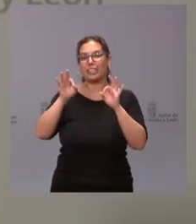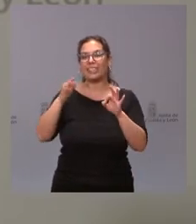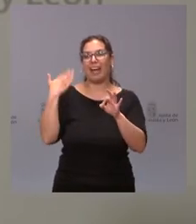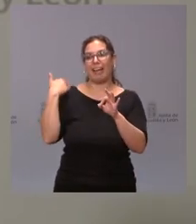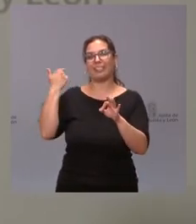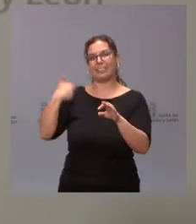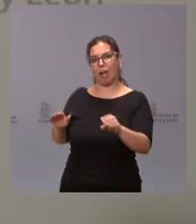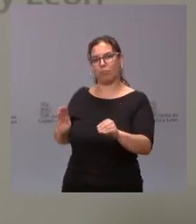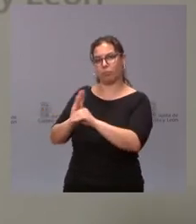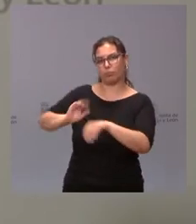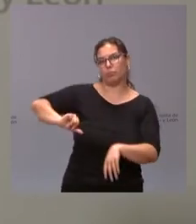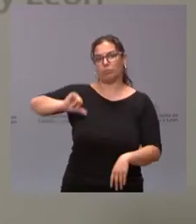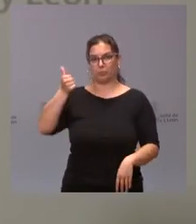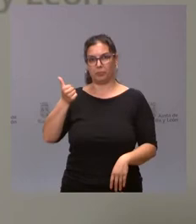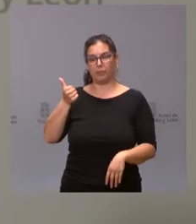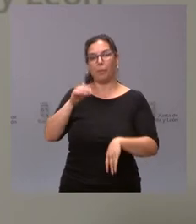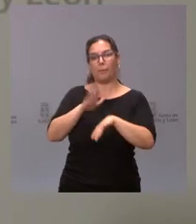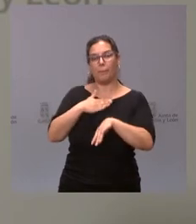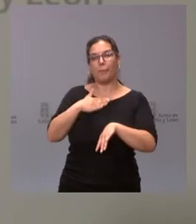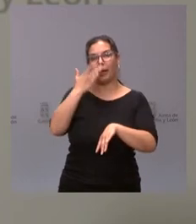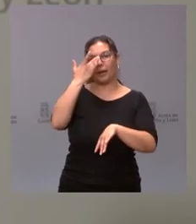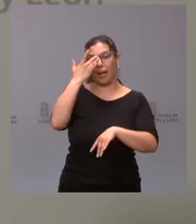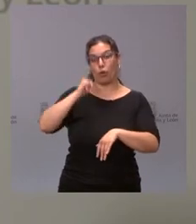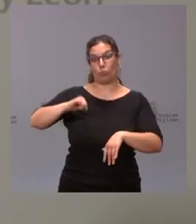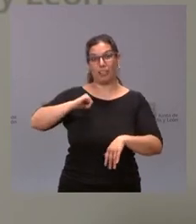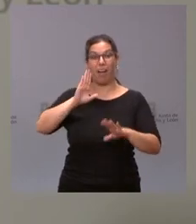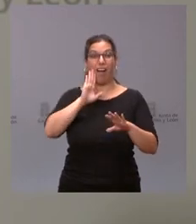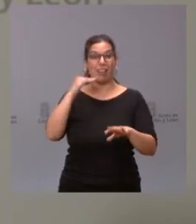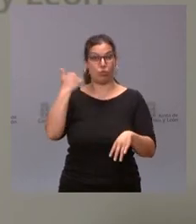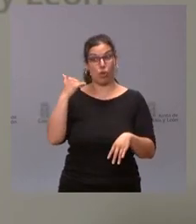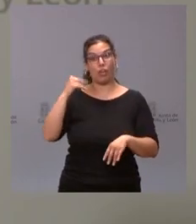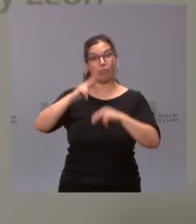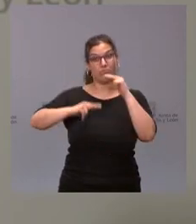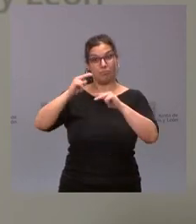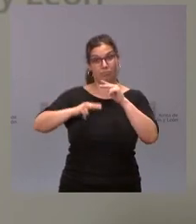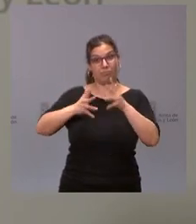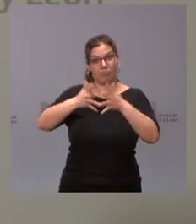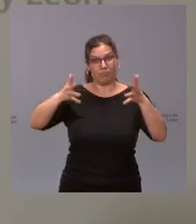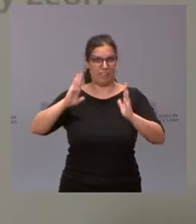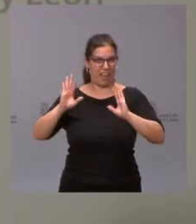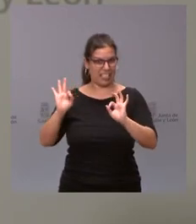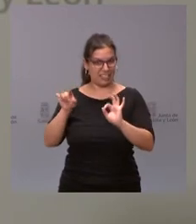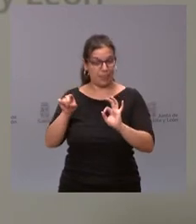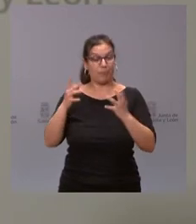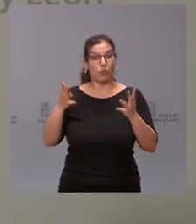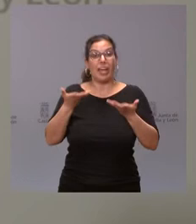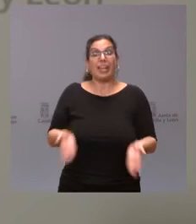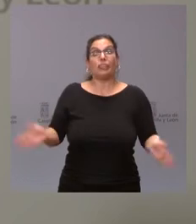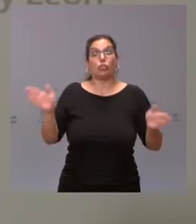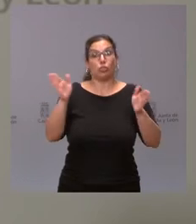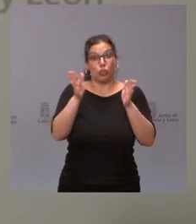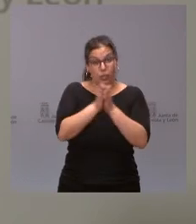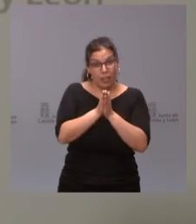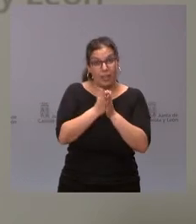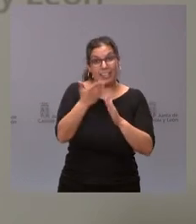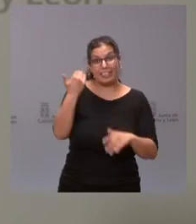se había venido destinando a la ampliación de este hospital en esa fase. De tal forma que en conjunto lo que llevamos